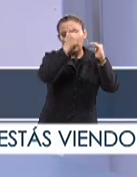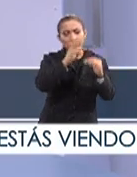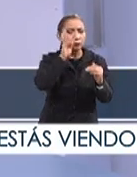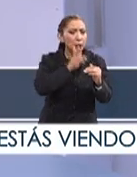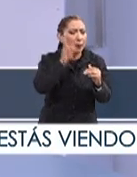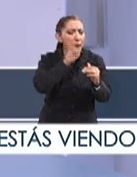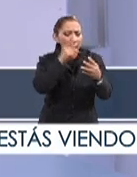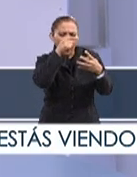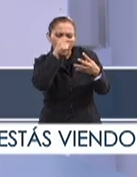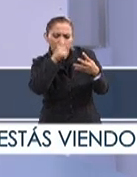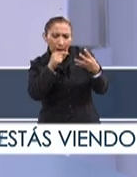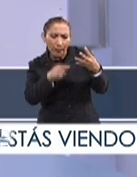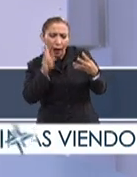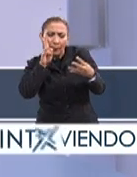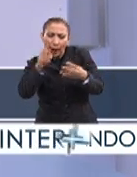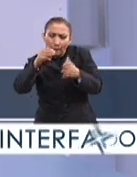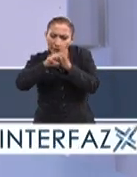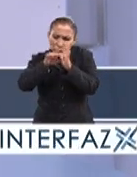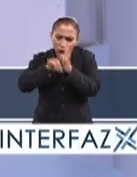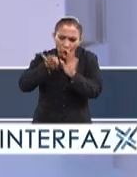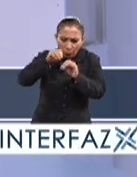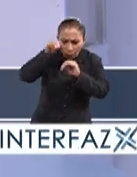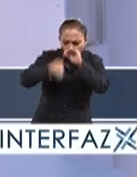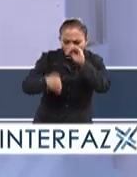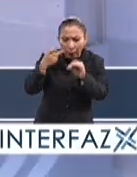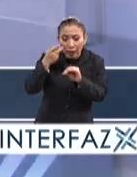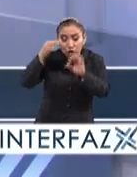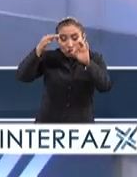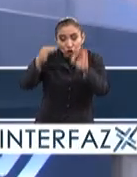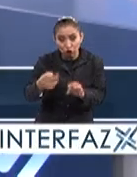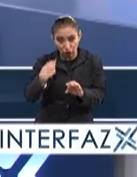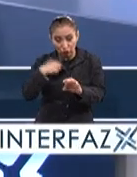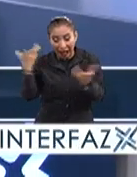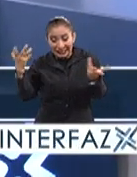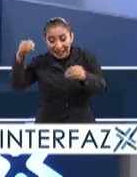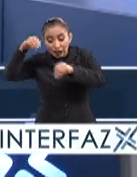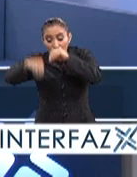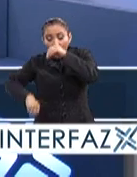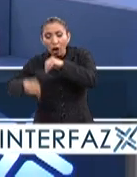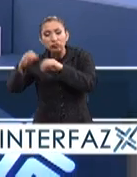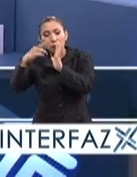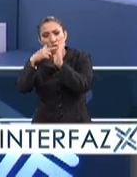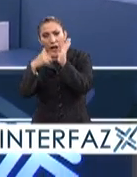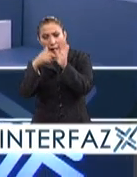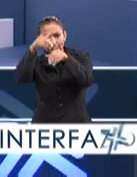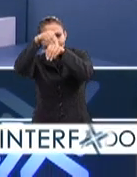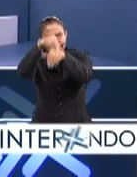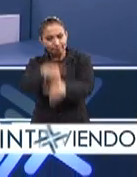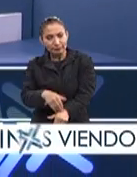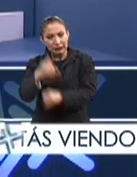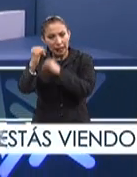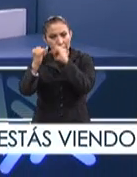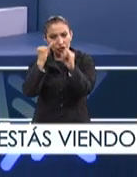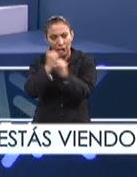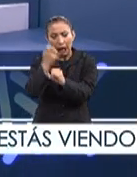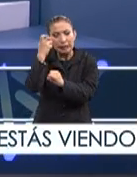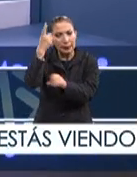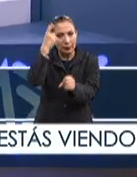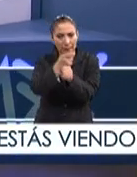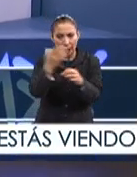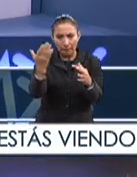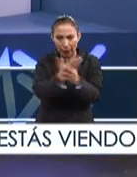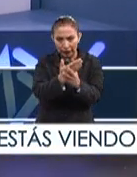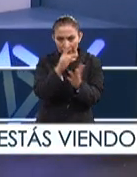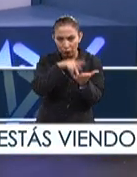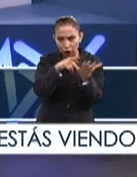pruebas, implementar los métodos para demostrar que lo que estábamos produciendo realmente está en los estándares internacionales. Esa fue la primera